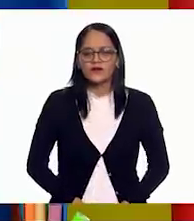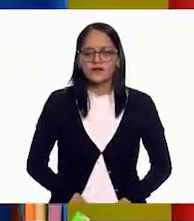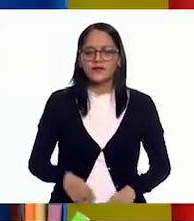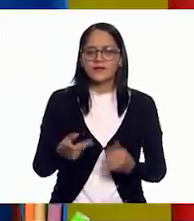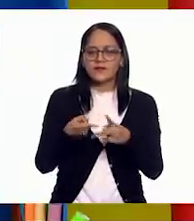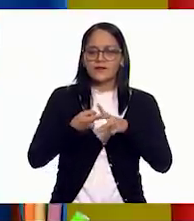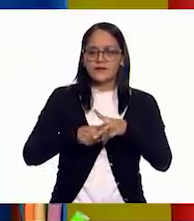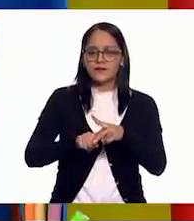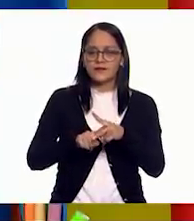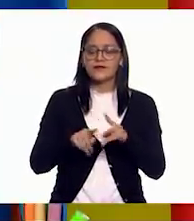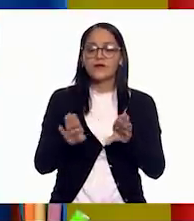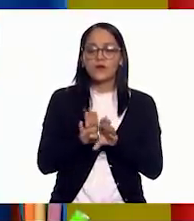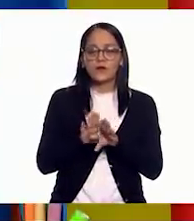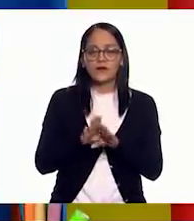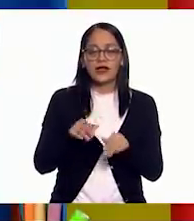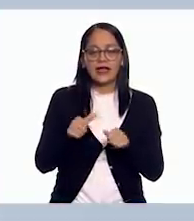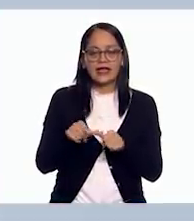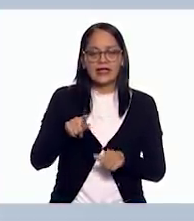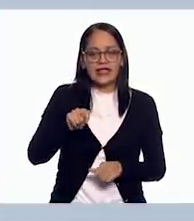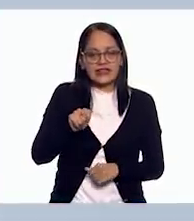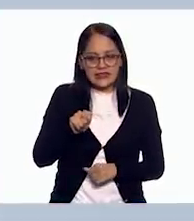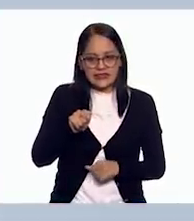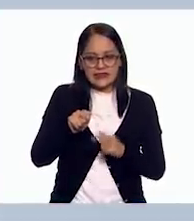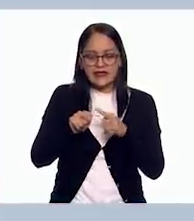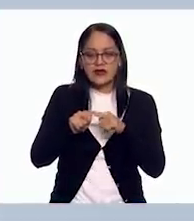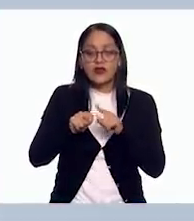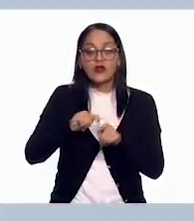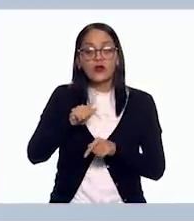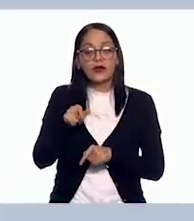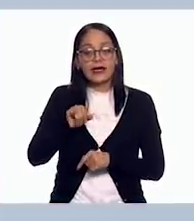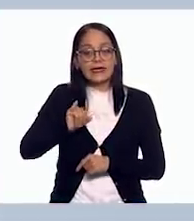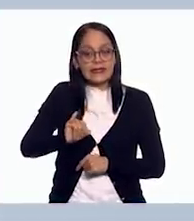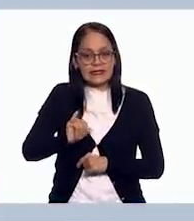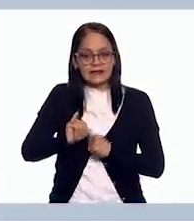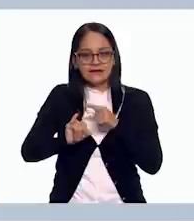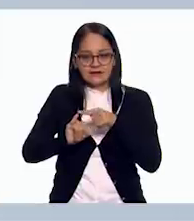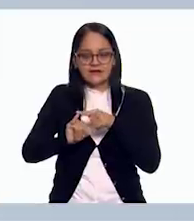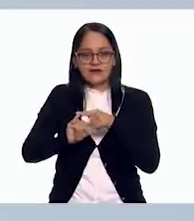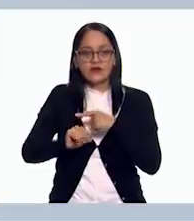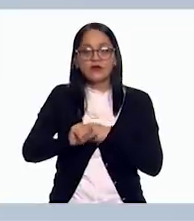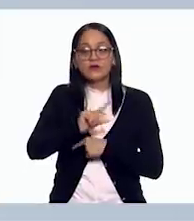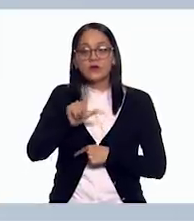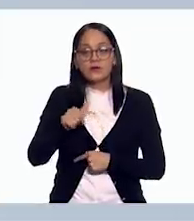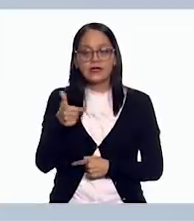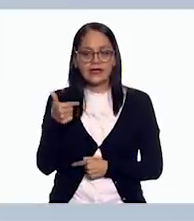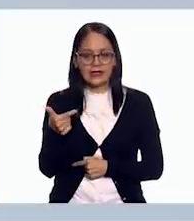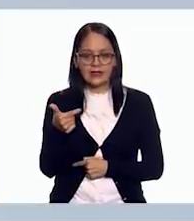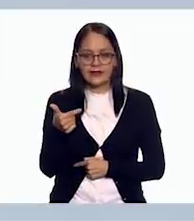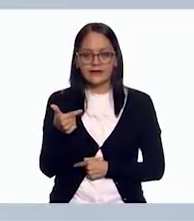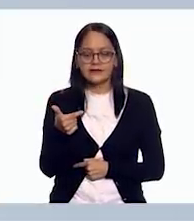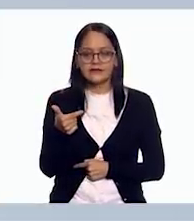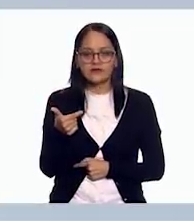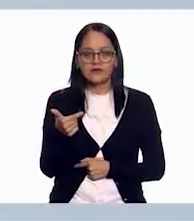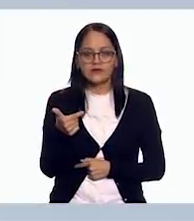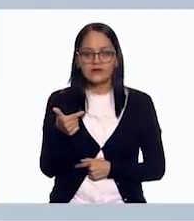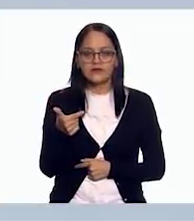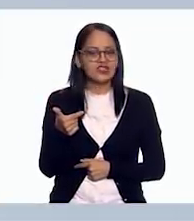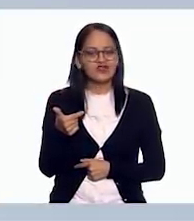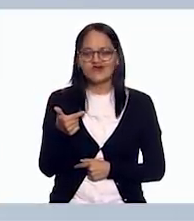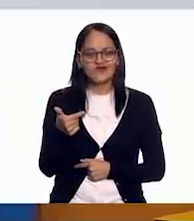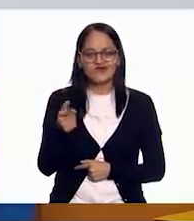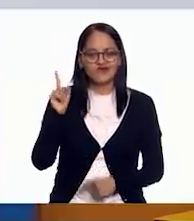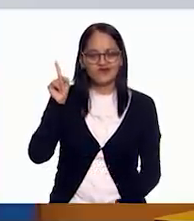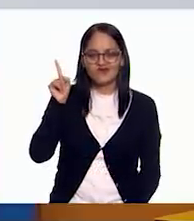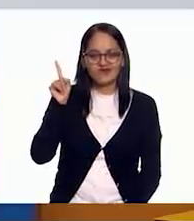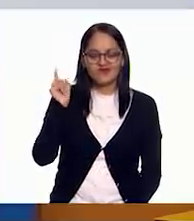Sí. Luego la I. Muy bien. Y debe de seguir la J. Ah, no. No,